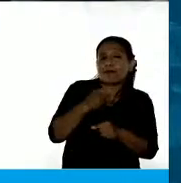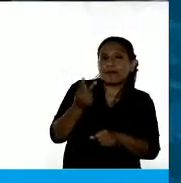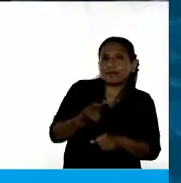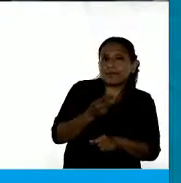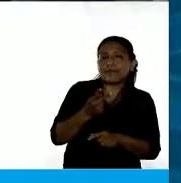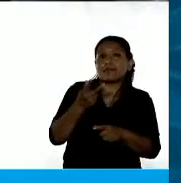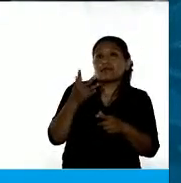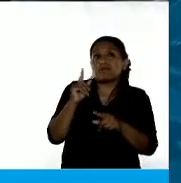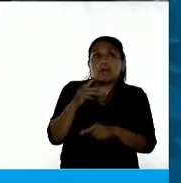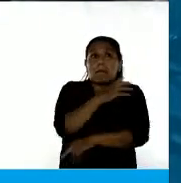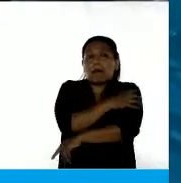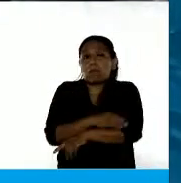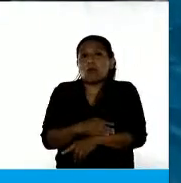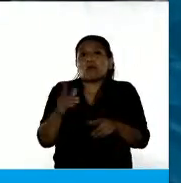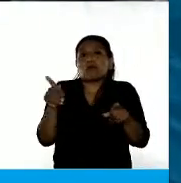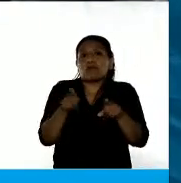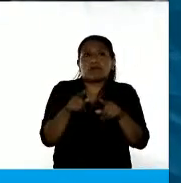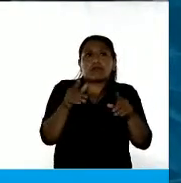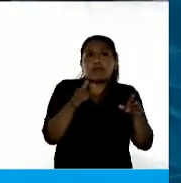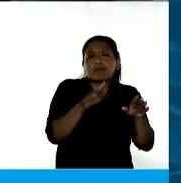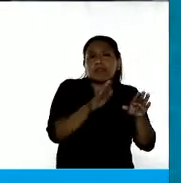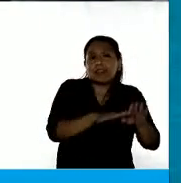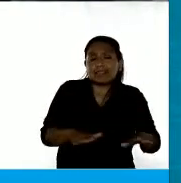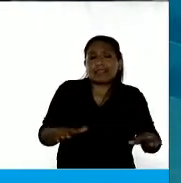junto a los niños, niñas y adolescentes.